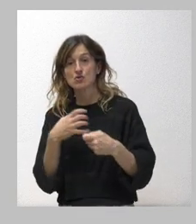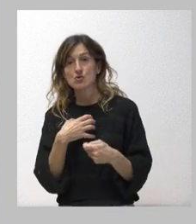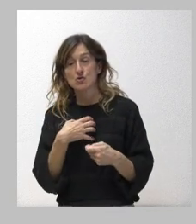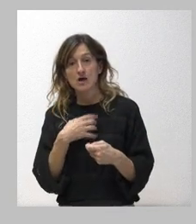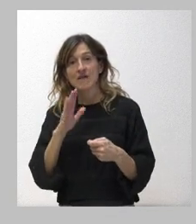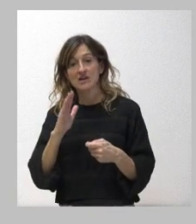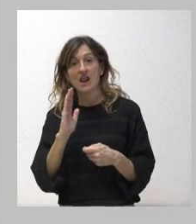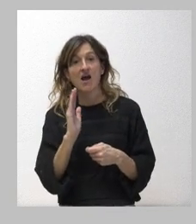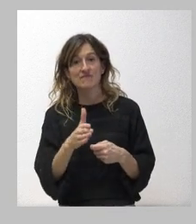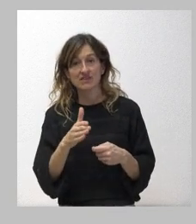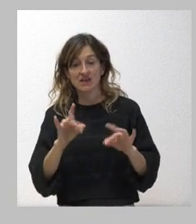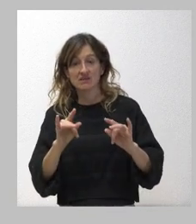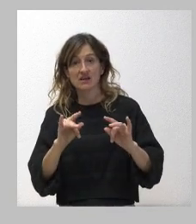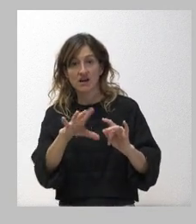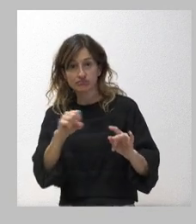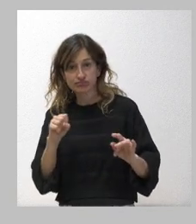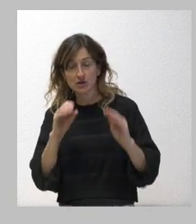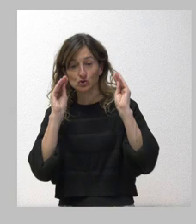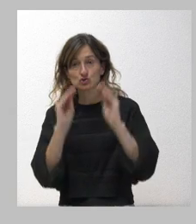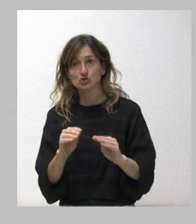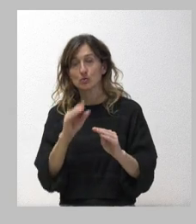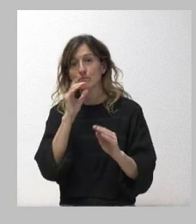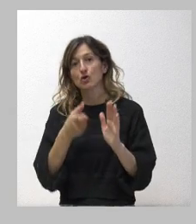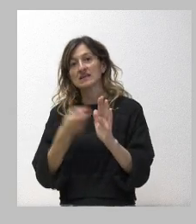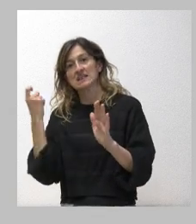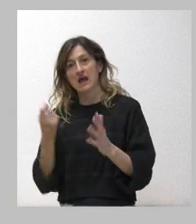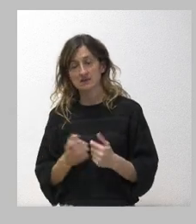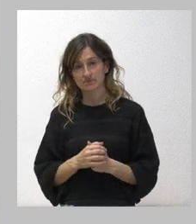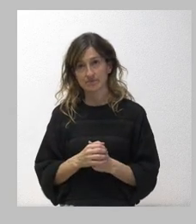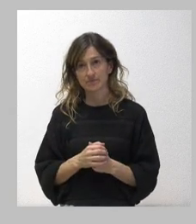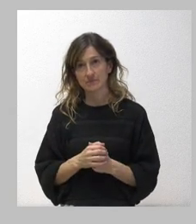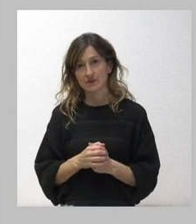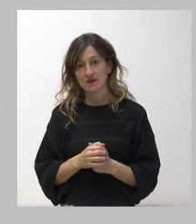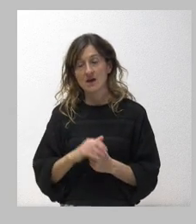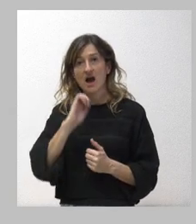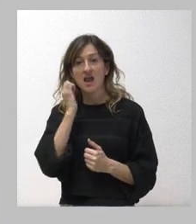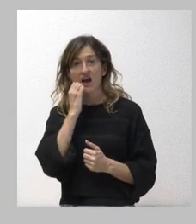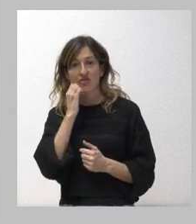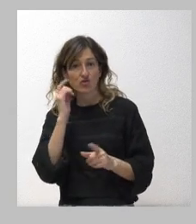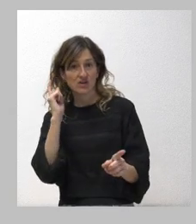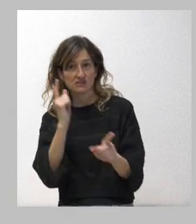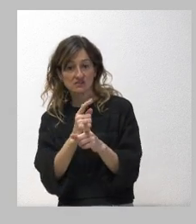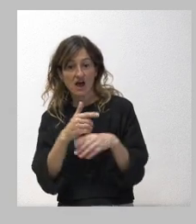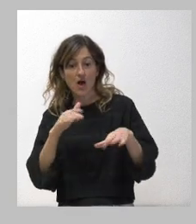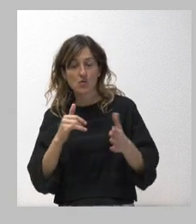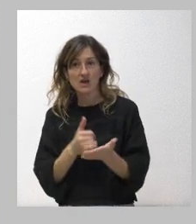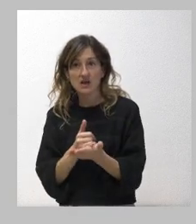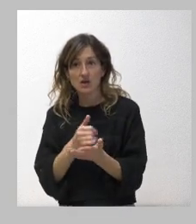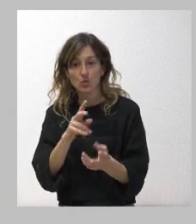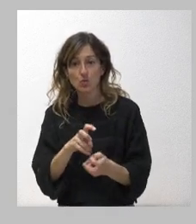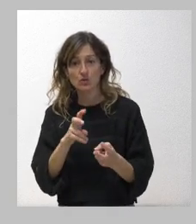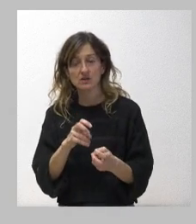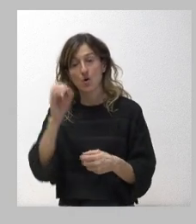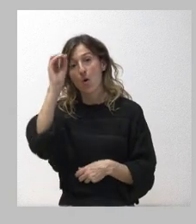arrebatadas sus fincas por la vía de la expropiación. Y se han rechazado sus alegaciones a pesar de ser de cultivo, insisto. Entonces, también